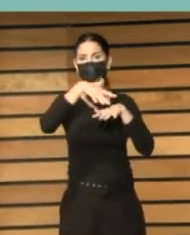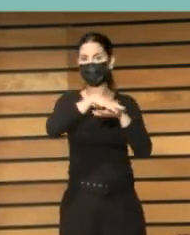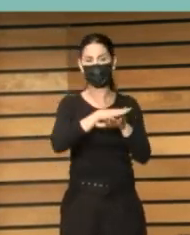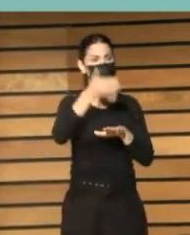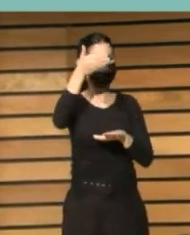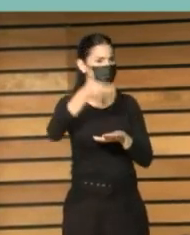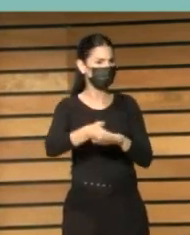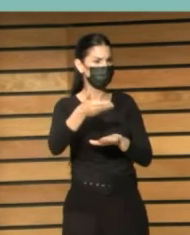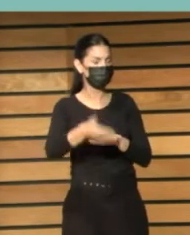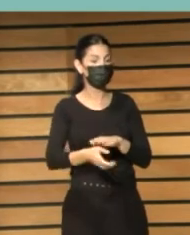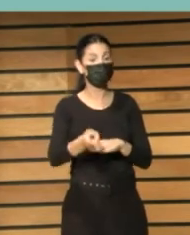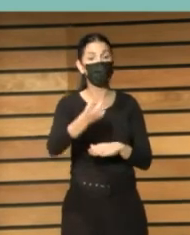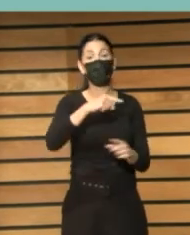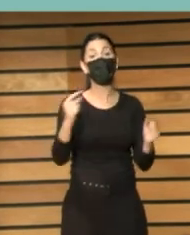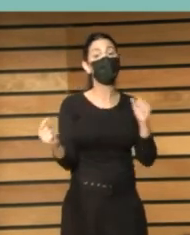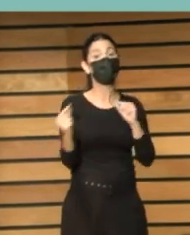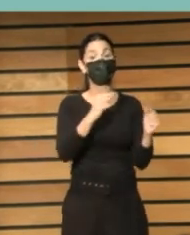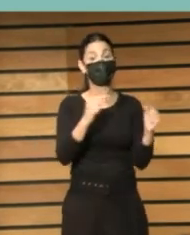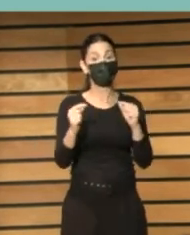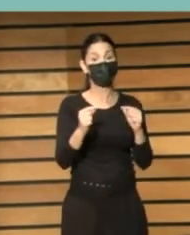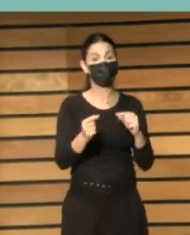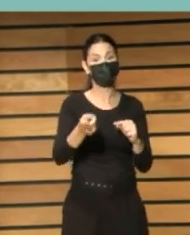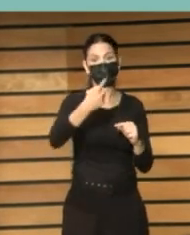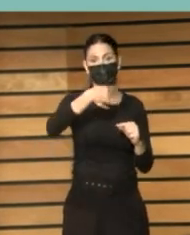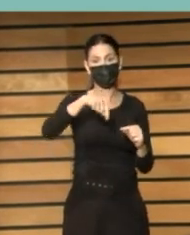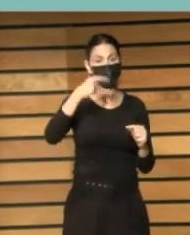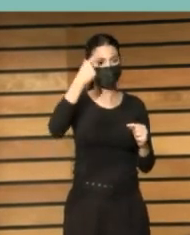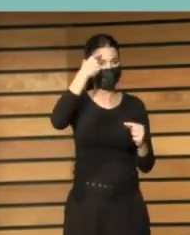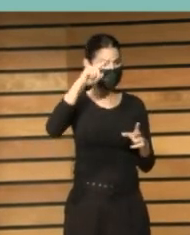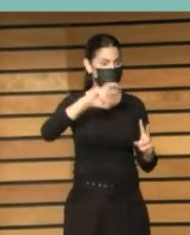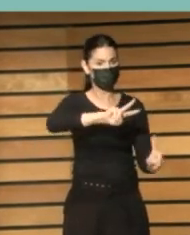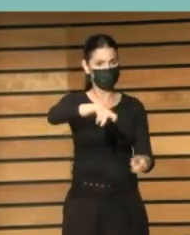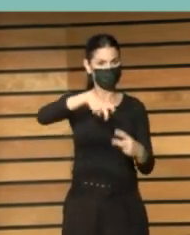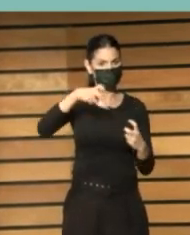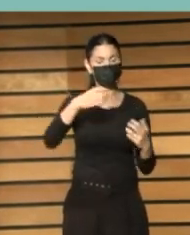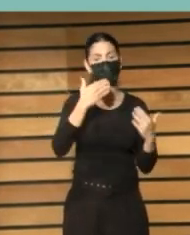que en estos debates ustedes lo tienen totalmente reinventado muchas gracias